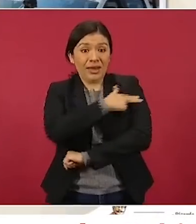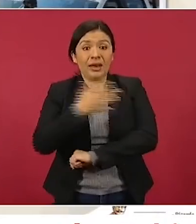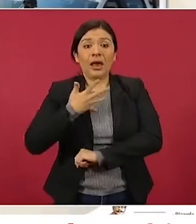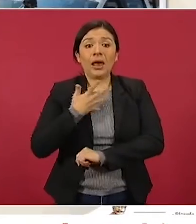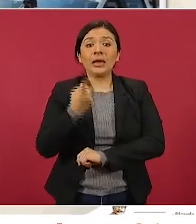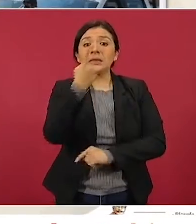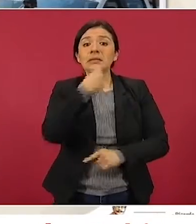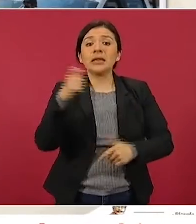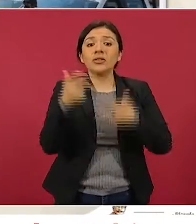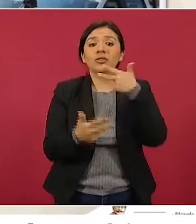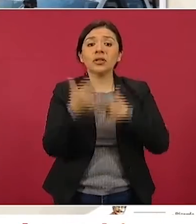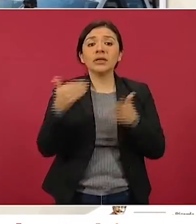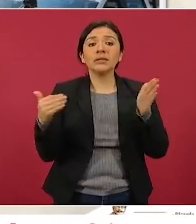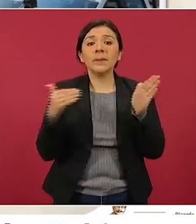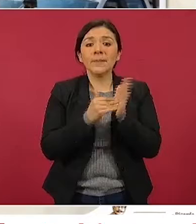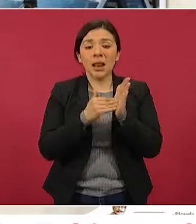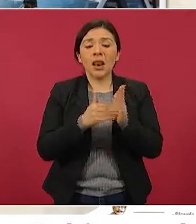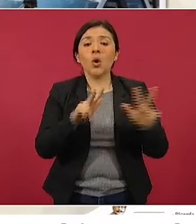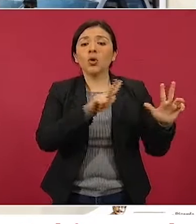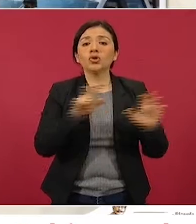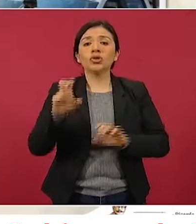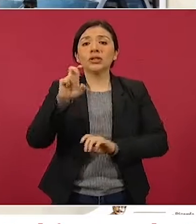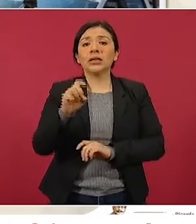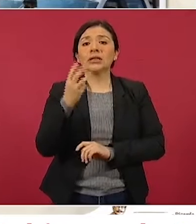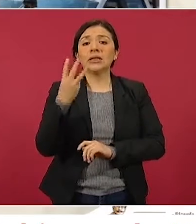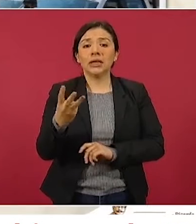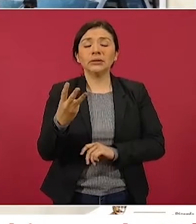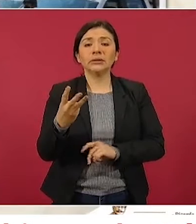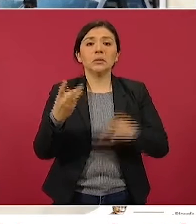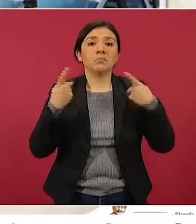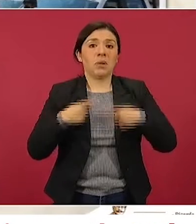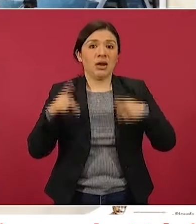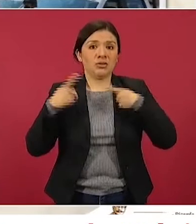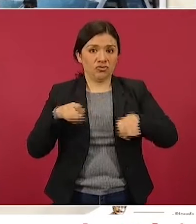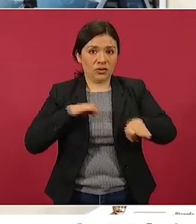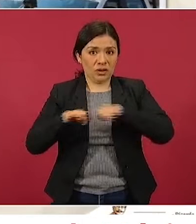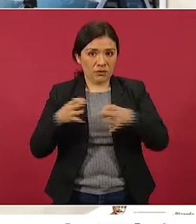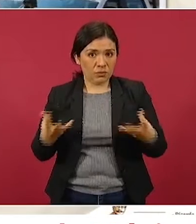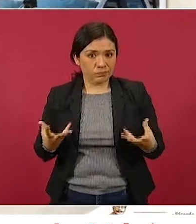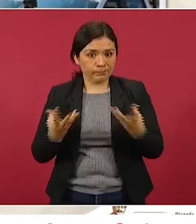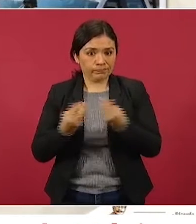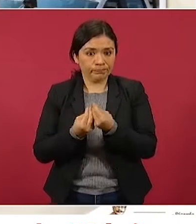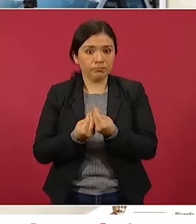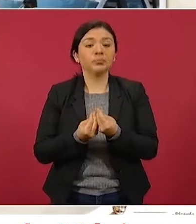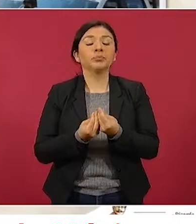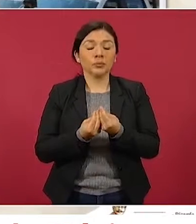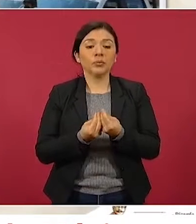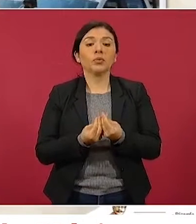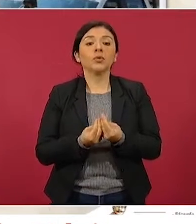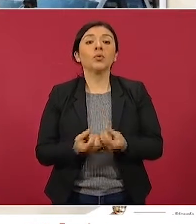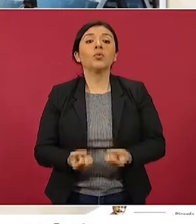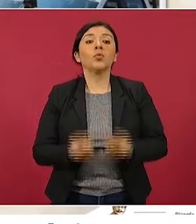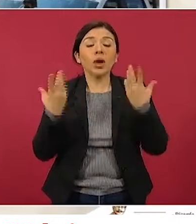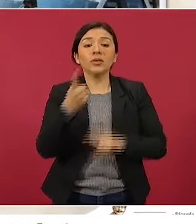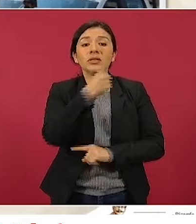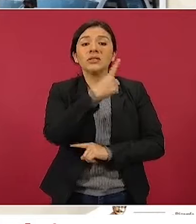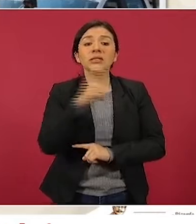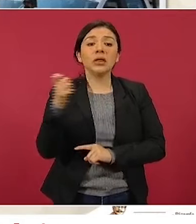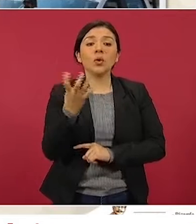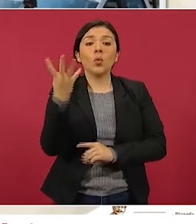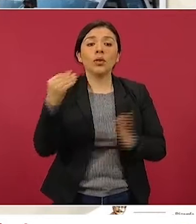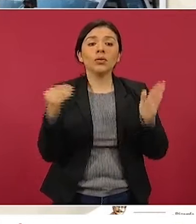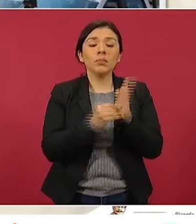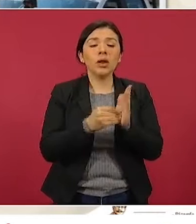113 mil 833 elementos, una fuerza operativa de 104 mil